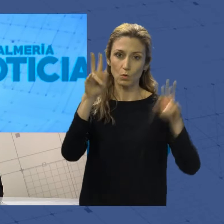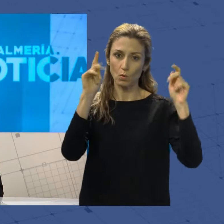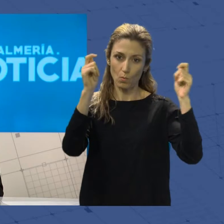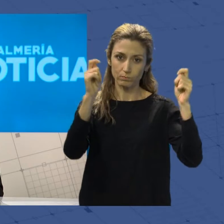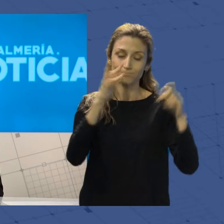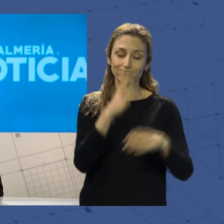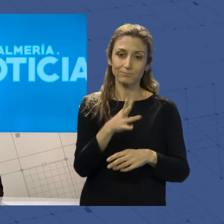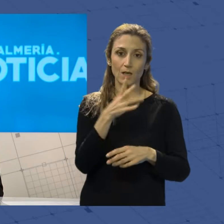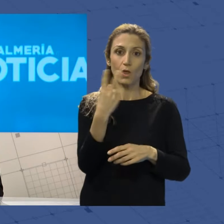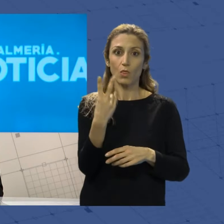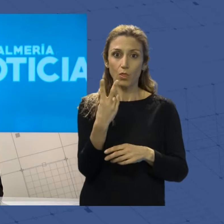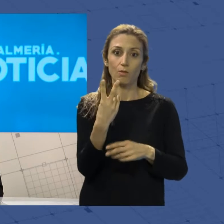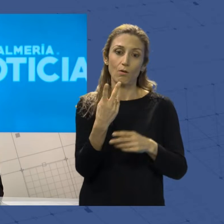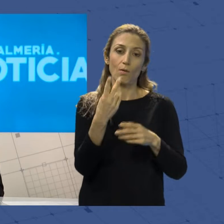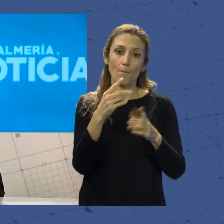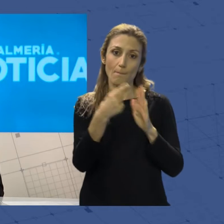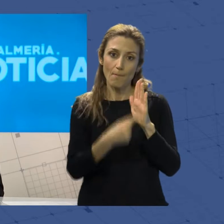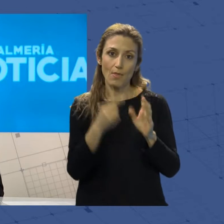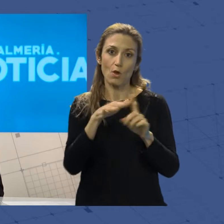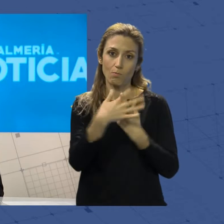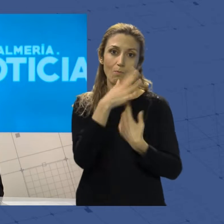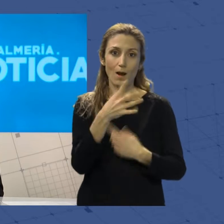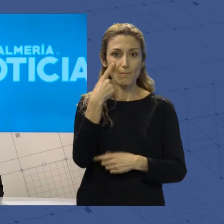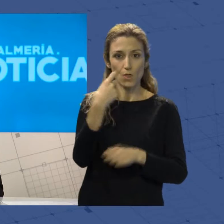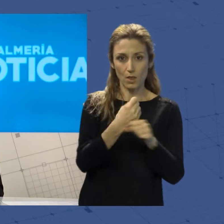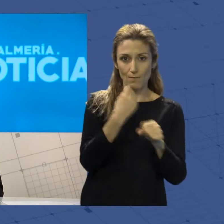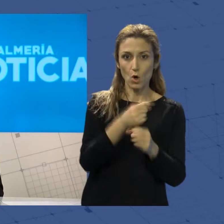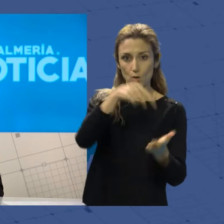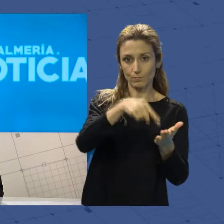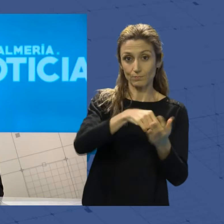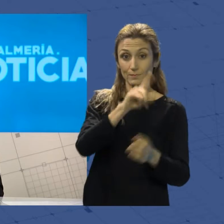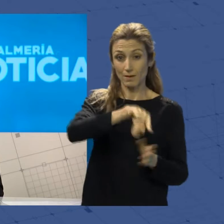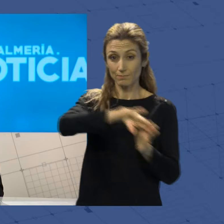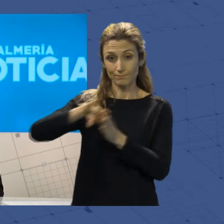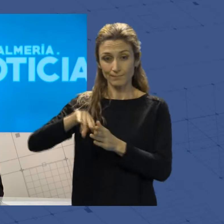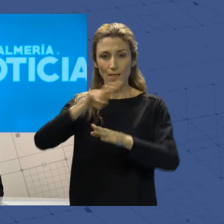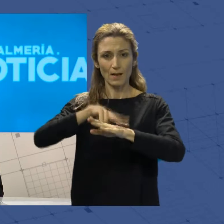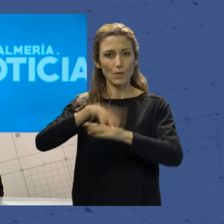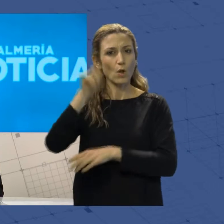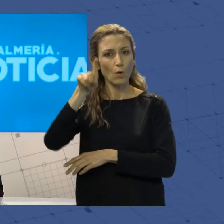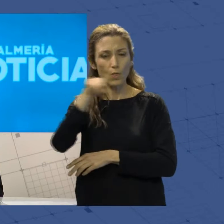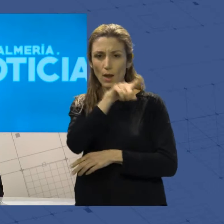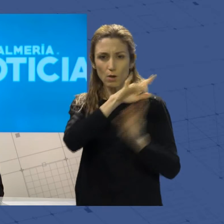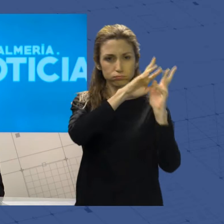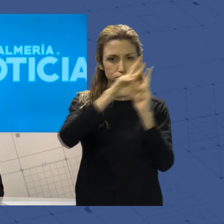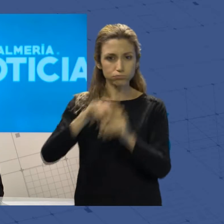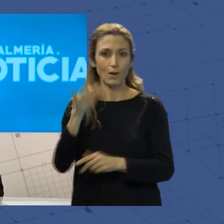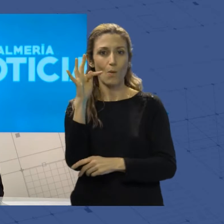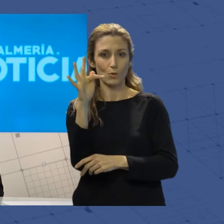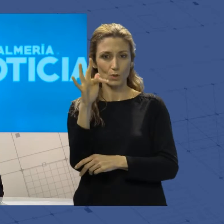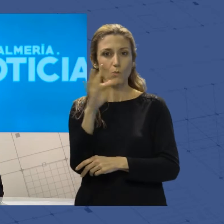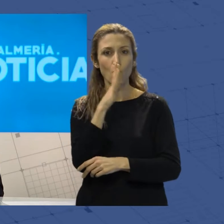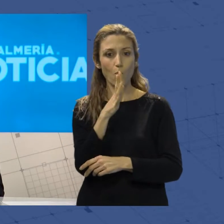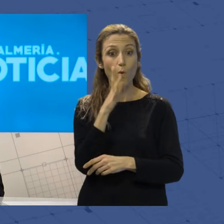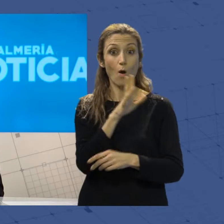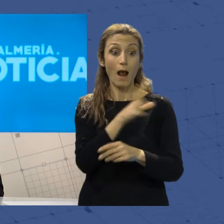más medios para la inspección de trabajo. Por otra parte, la Delegación de Educación ha hecho un balance positivo de su gestión a pesar